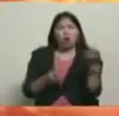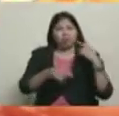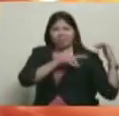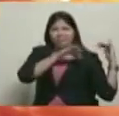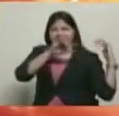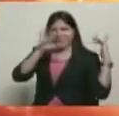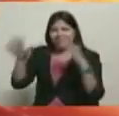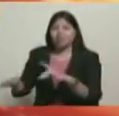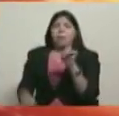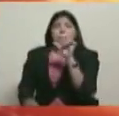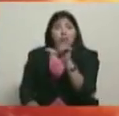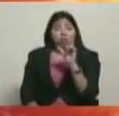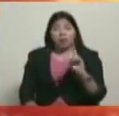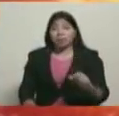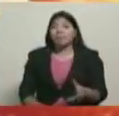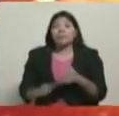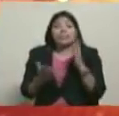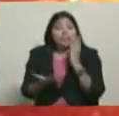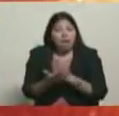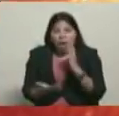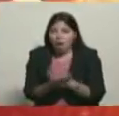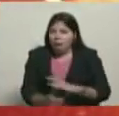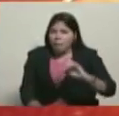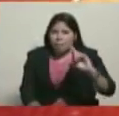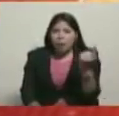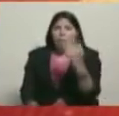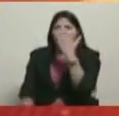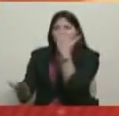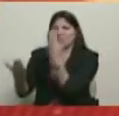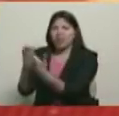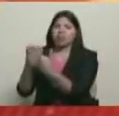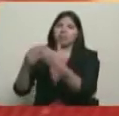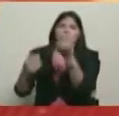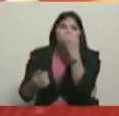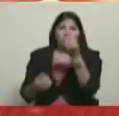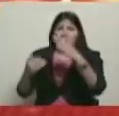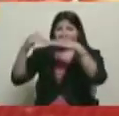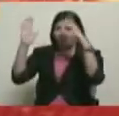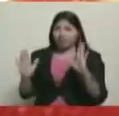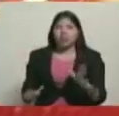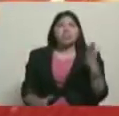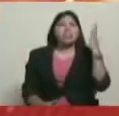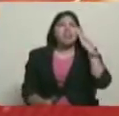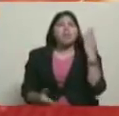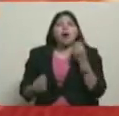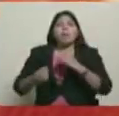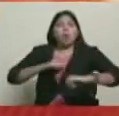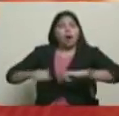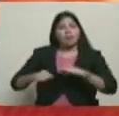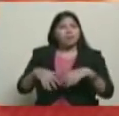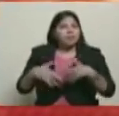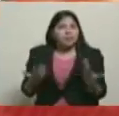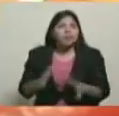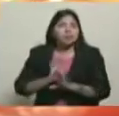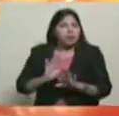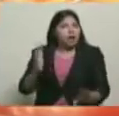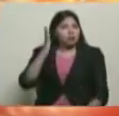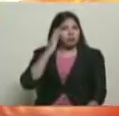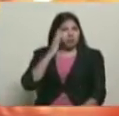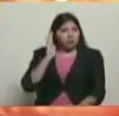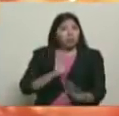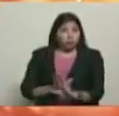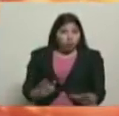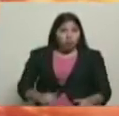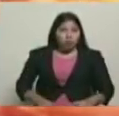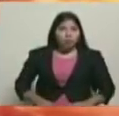partido, los grupos que apoyan la revolución frente al Palacio Miraflores. Nosotros sabemos lo que vamos a hacer. No estoy seguro que